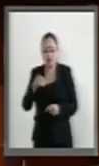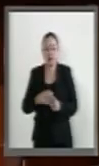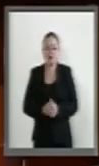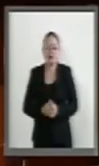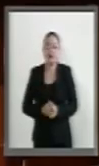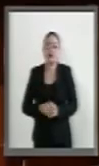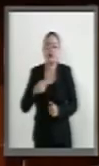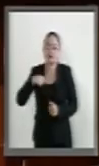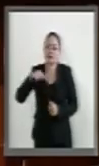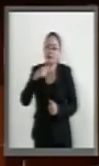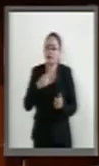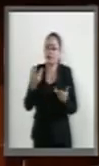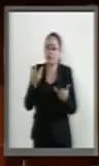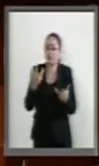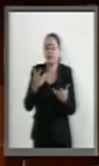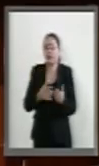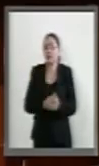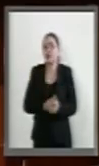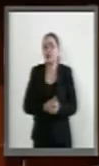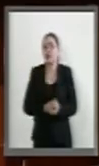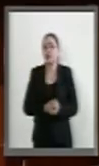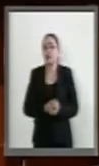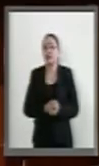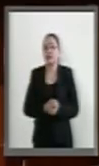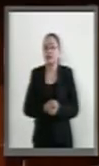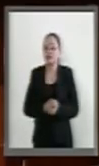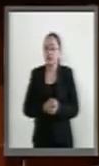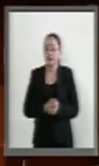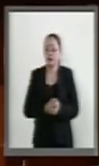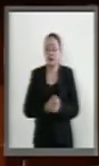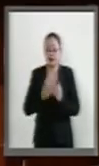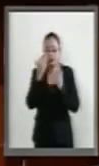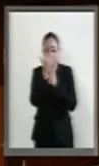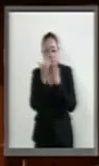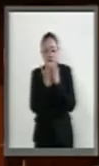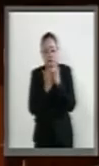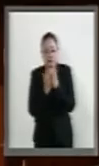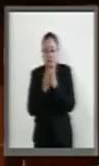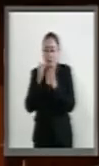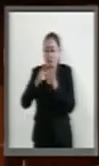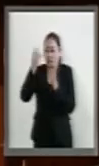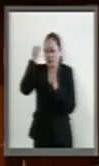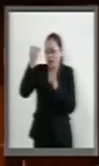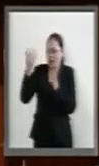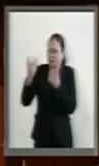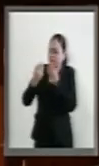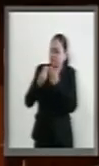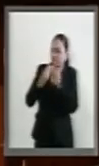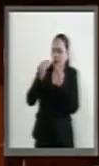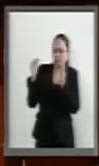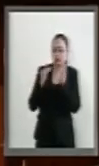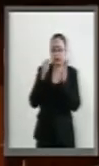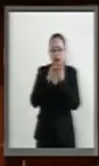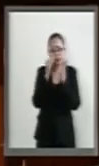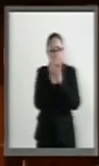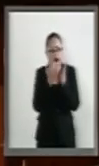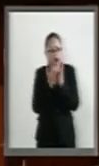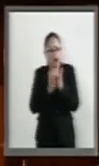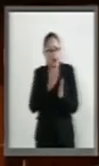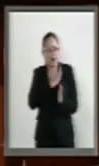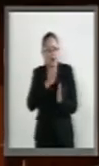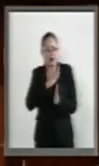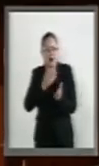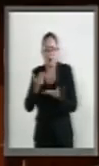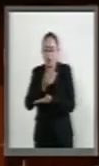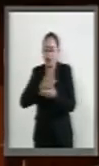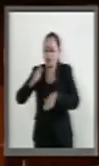una hoja de ruta a partir de coincidencias que tenemos con el Mercosur, por ejemplo, buscando facilitación en